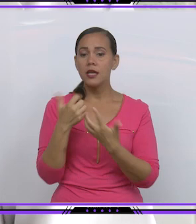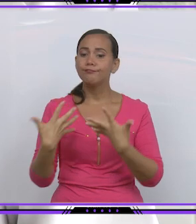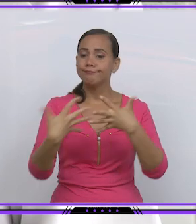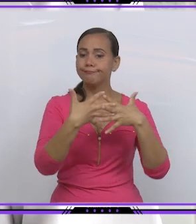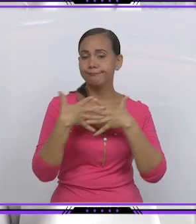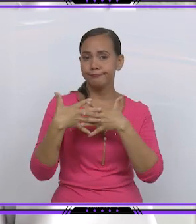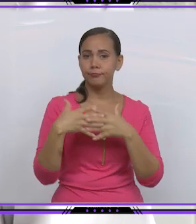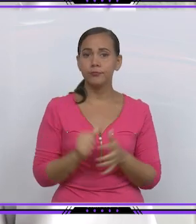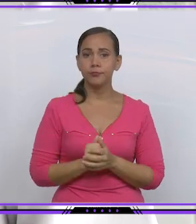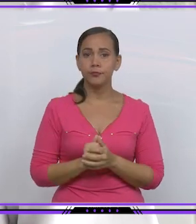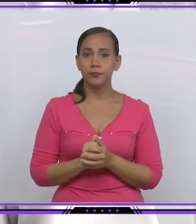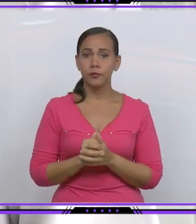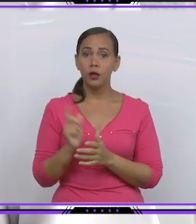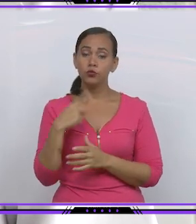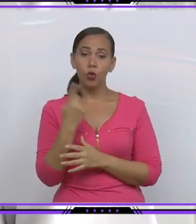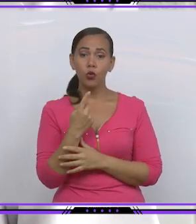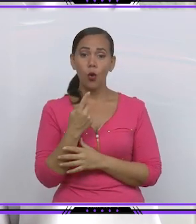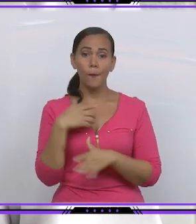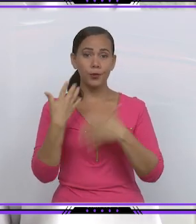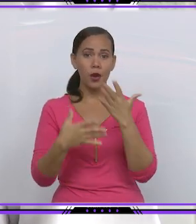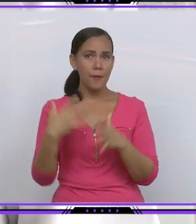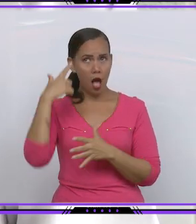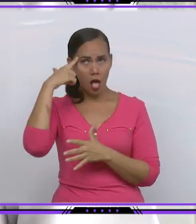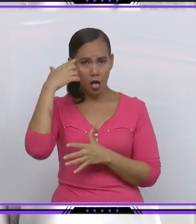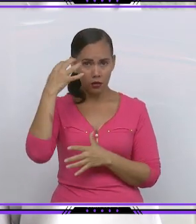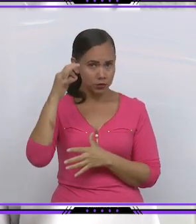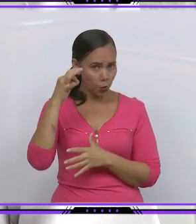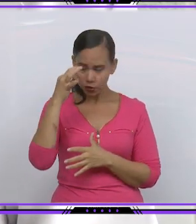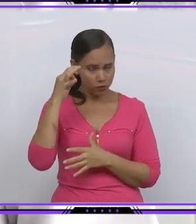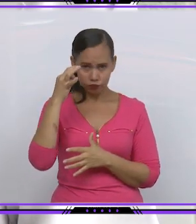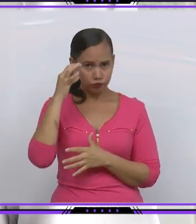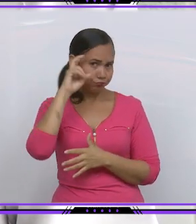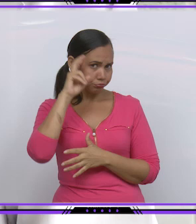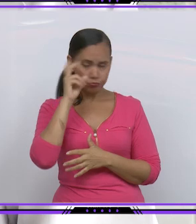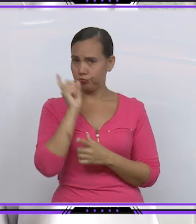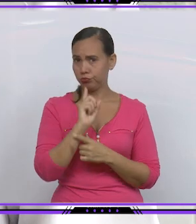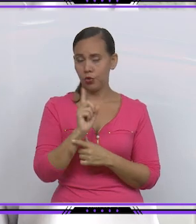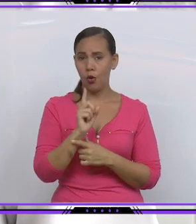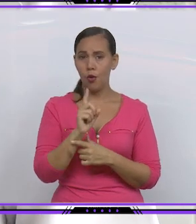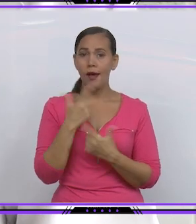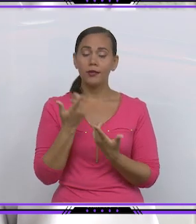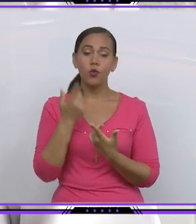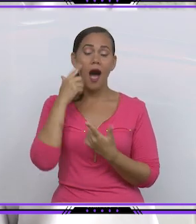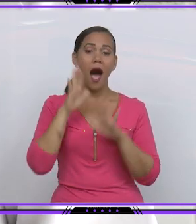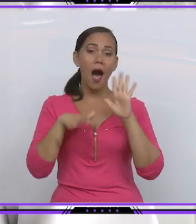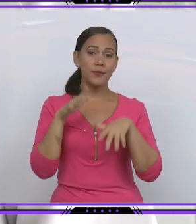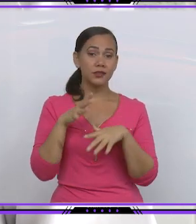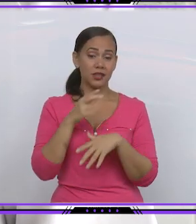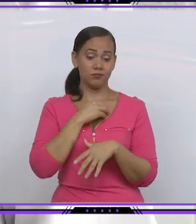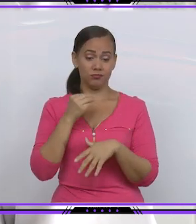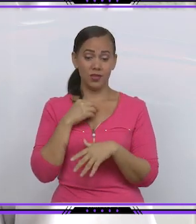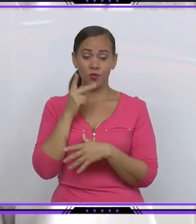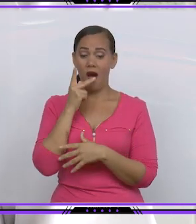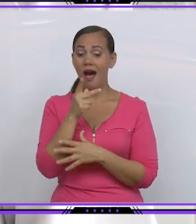Y no todos están en el aspecto del autismo, por supuesto. Pero a veces es muy difícil poder hacer el diagnóstico. Pero sí, lo estamos